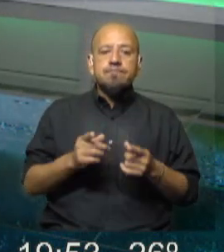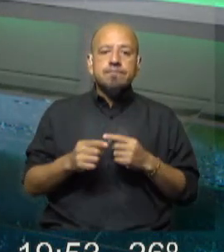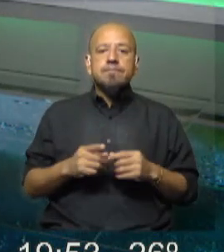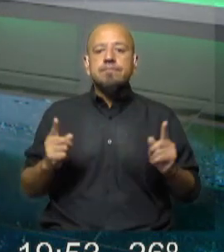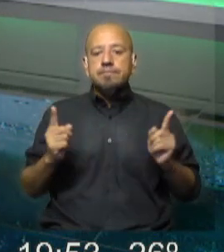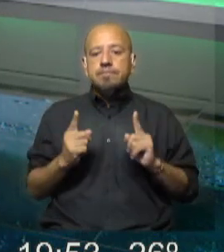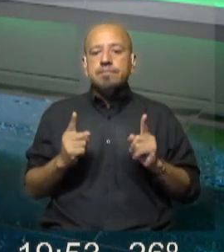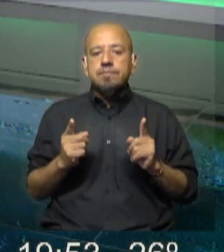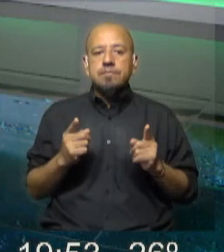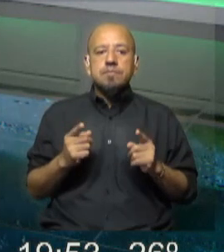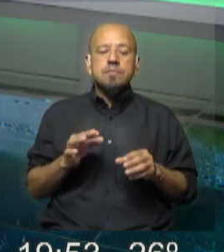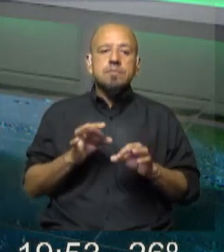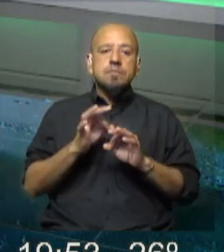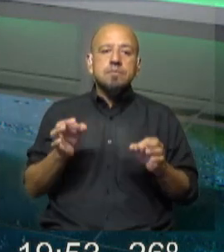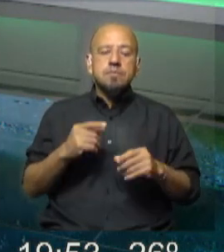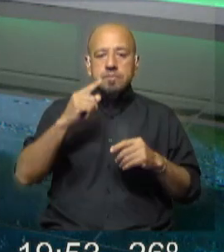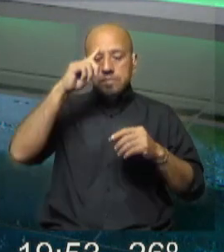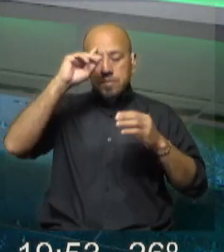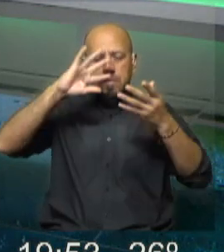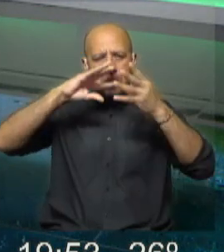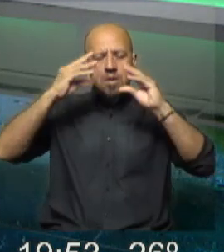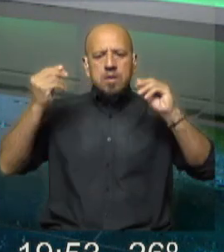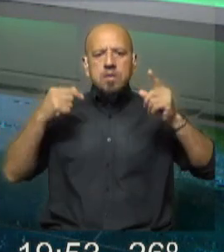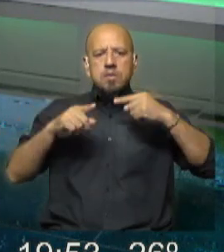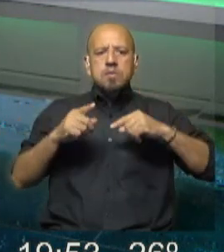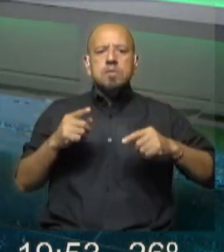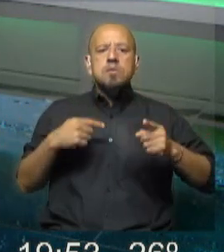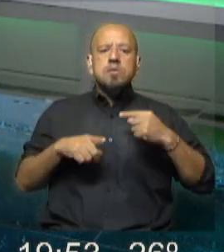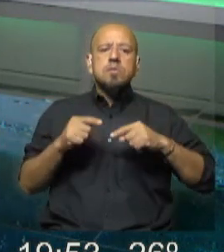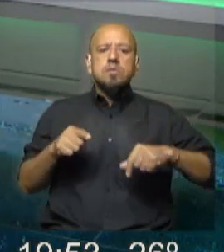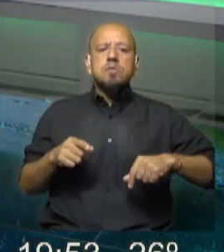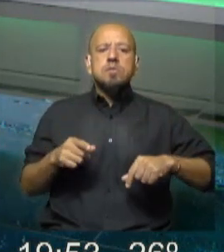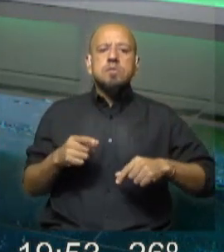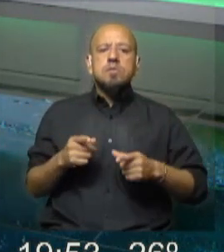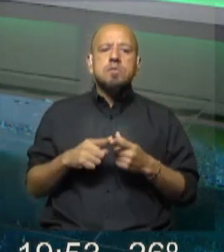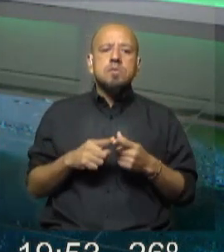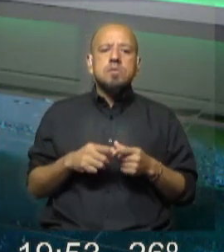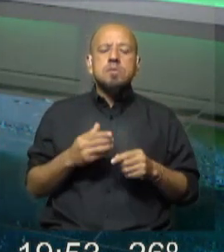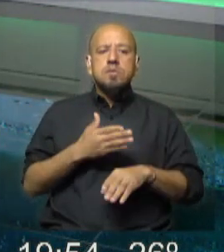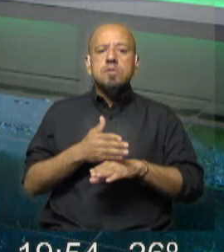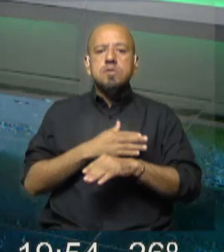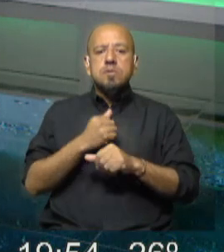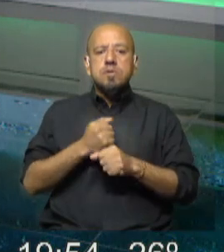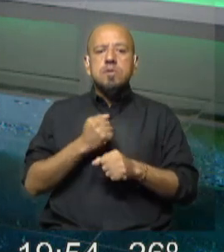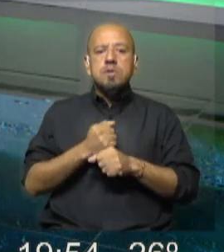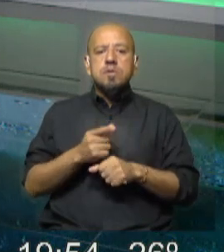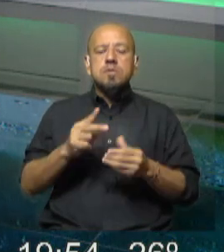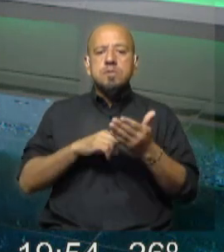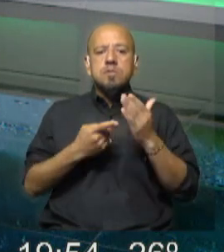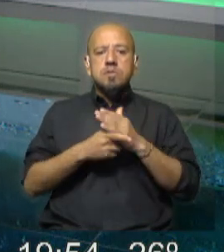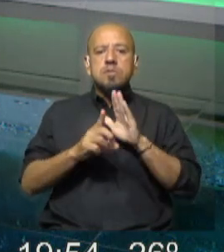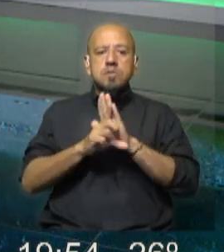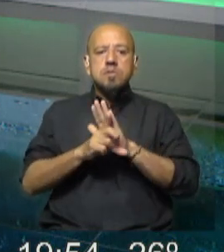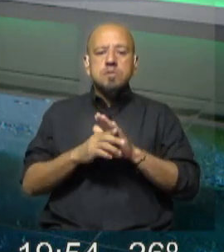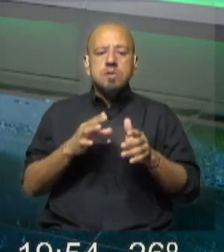a algo muy específico o muy abstracto que es difícil bajar a tierra. Entonces, bueno, antes de trabajar en este proyecto de ley, hay algunos